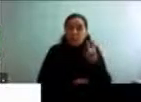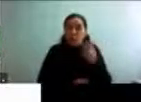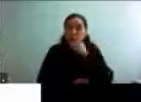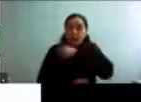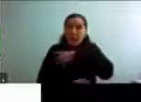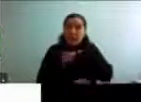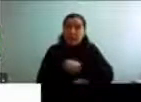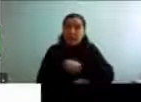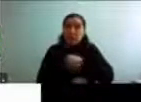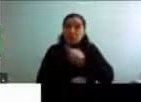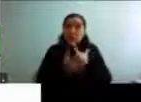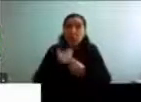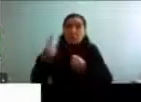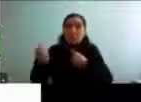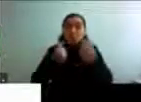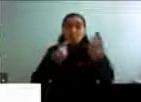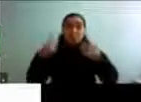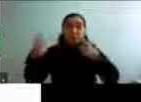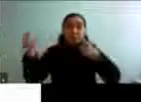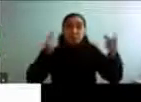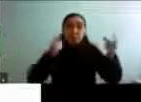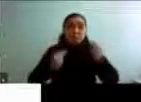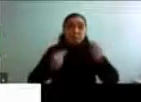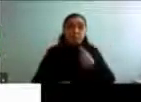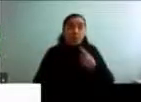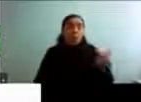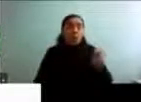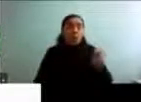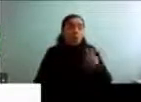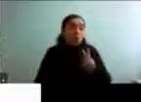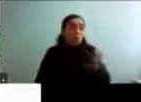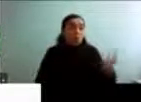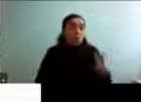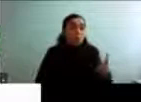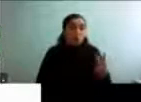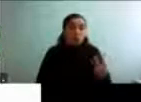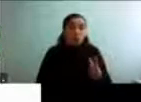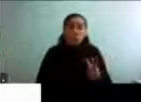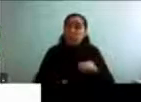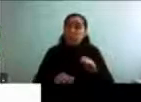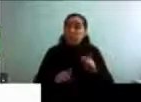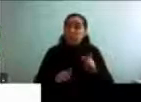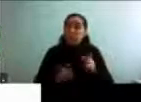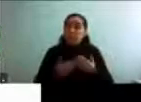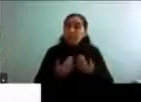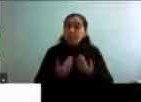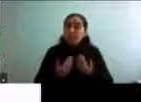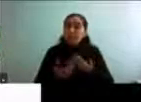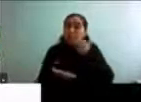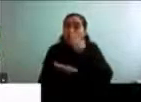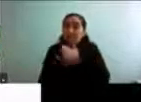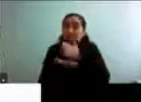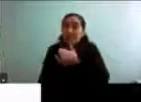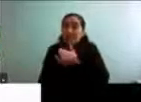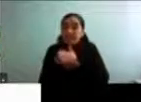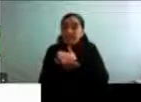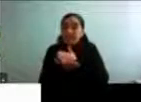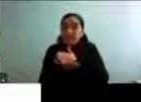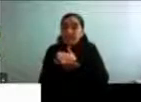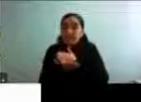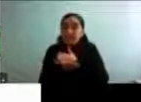hijos o uno de los dos, digamos, viviendo en la casa donde se criaron los hijos y se toma la decisión esta que